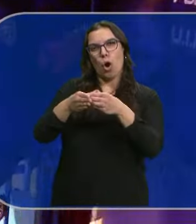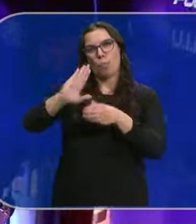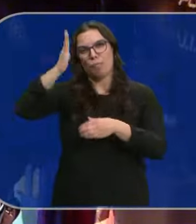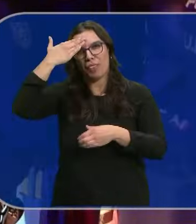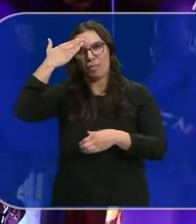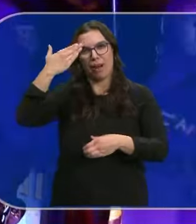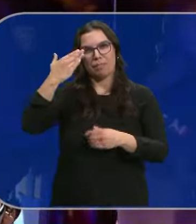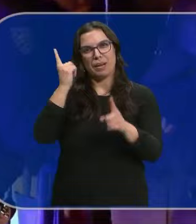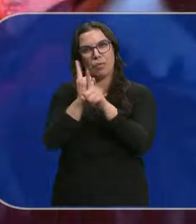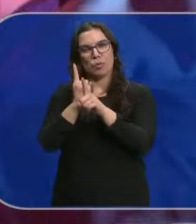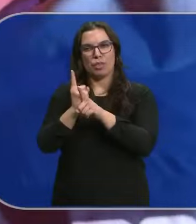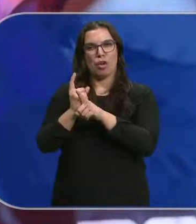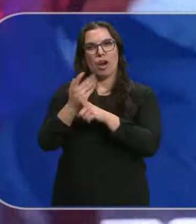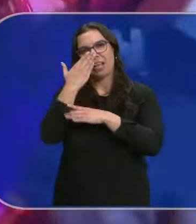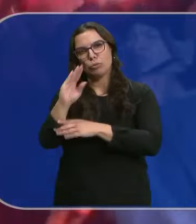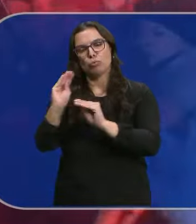oposición Deba ser otra